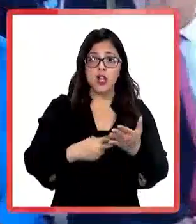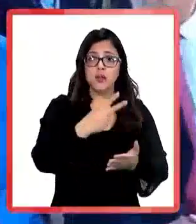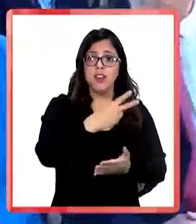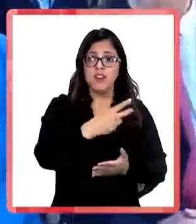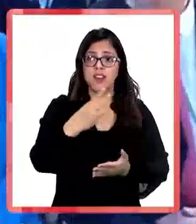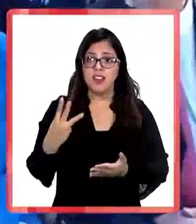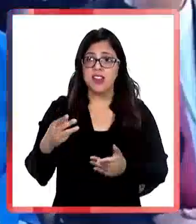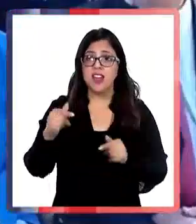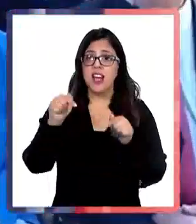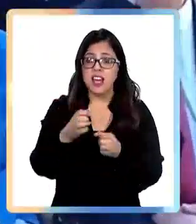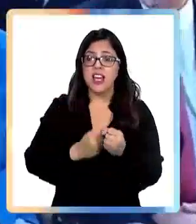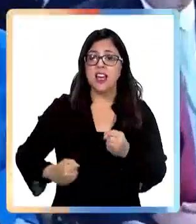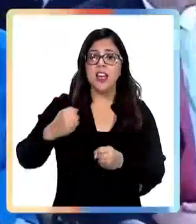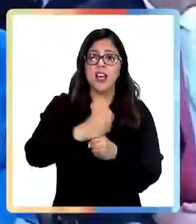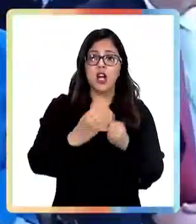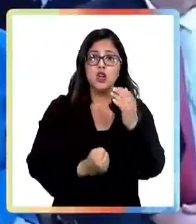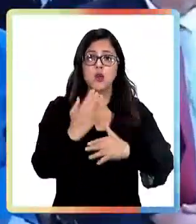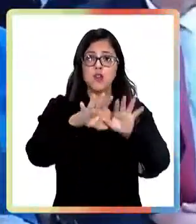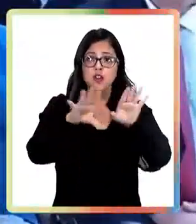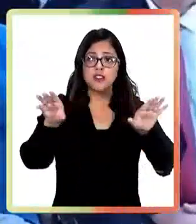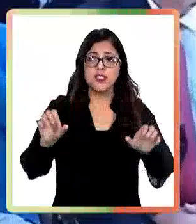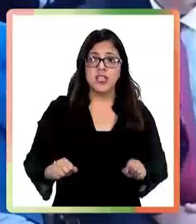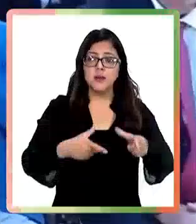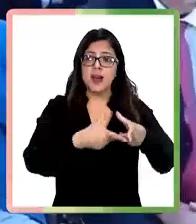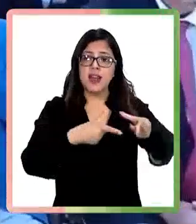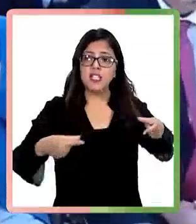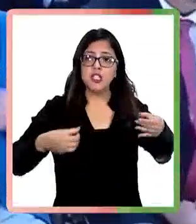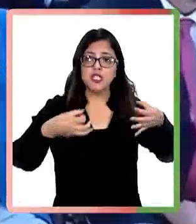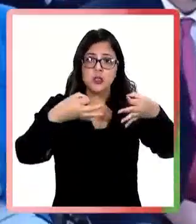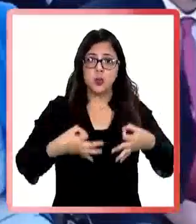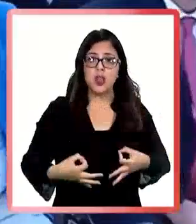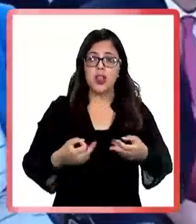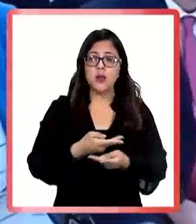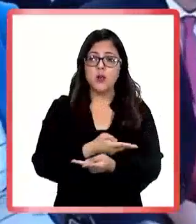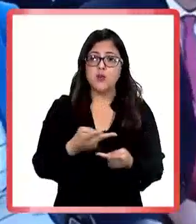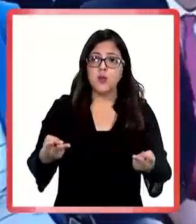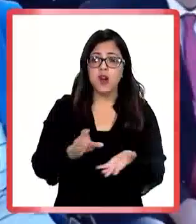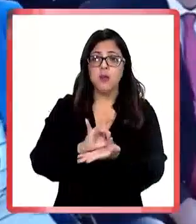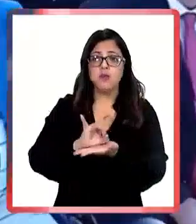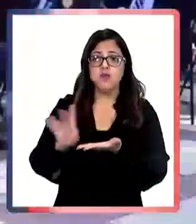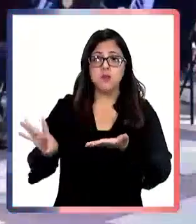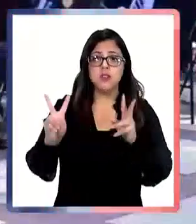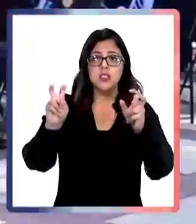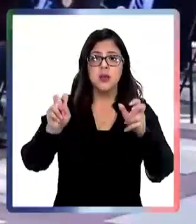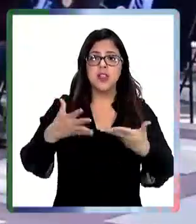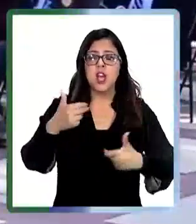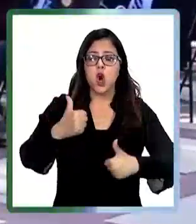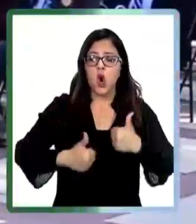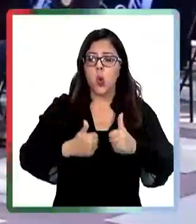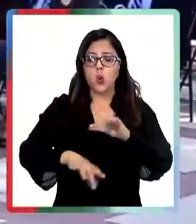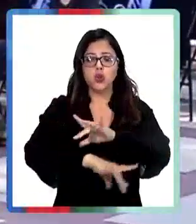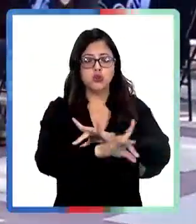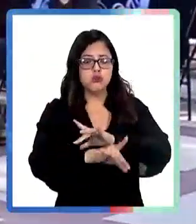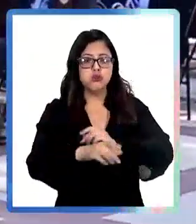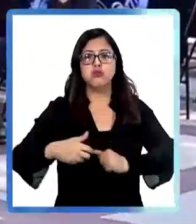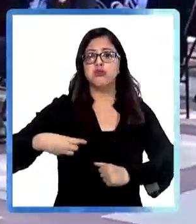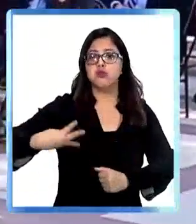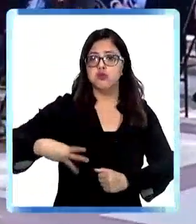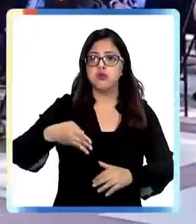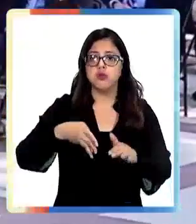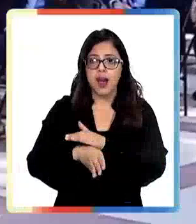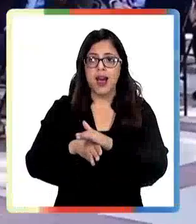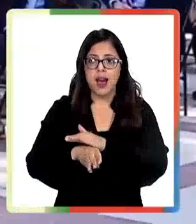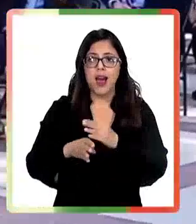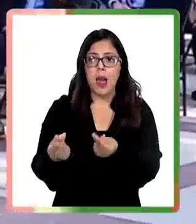será reemplazado por el nuevo Sistema Nacional de Seguridad Pública, el cual elimina la concursabilidad entre los municipios para